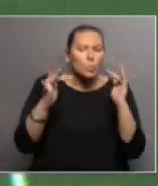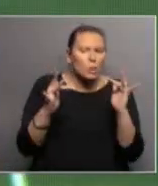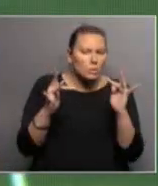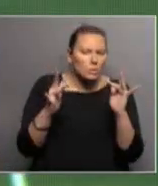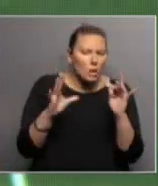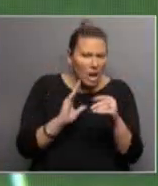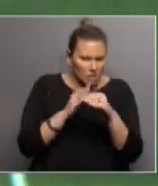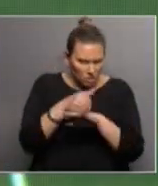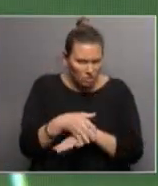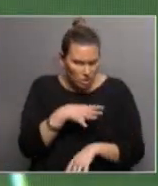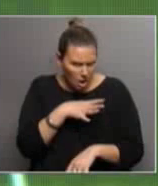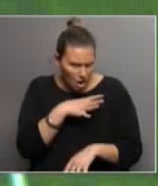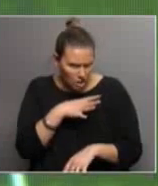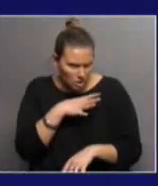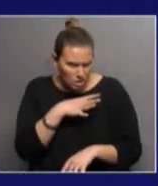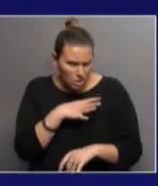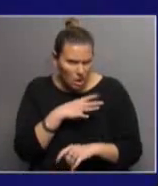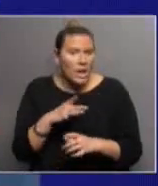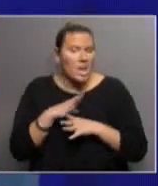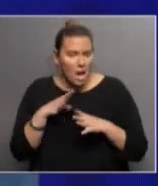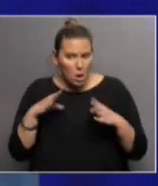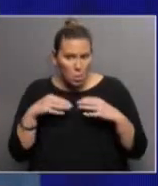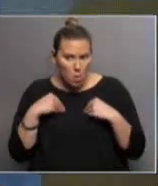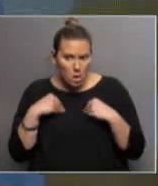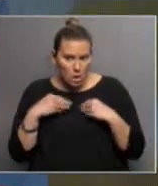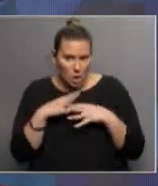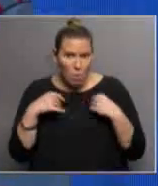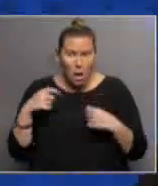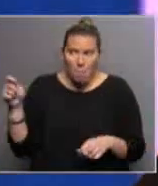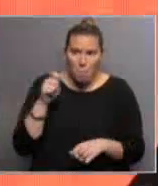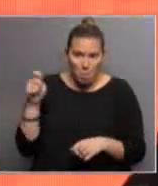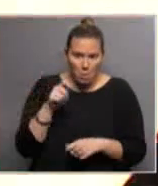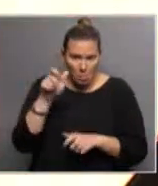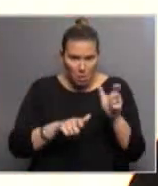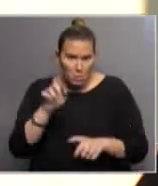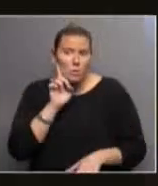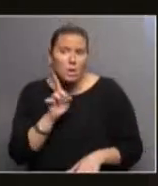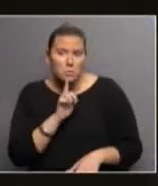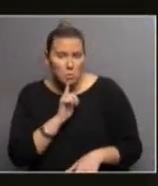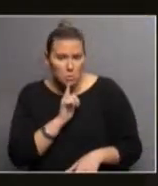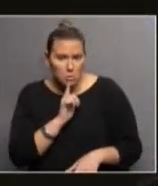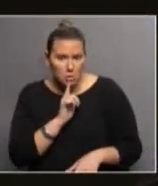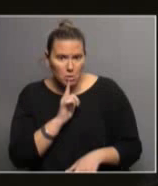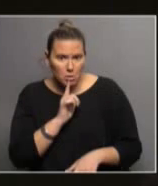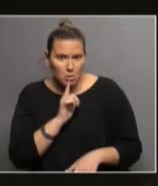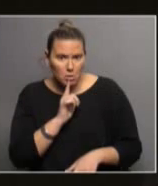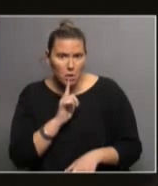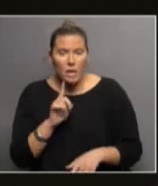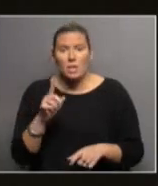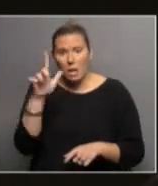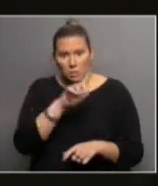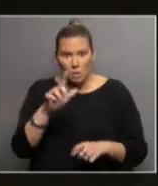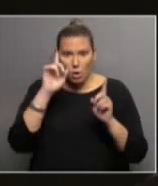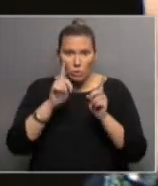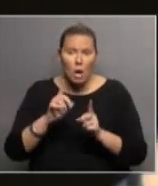¿hay accesibilidad? O sea, sé que hay escuelas públicas para personas sordas, en secundaria